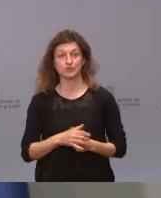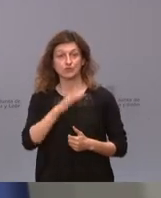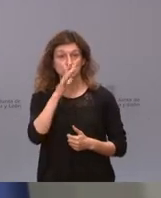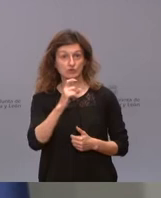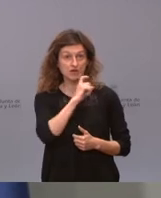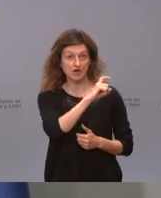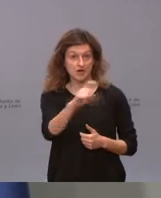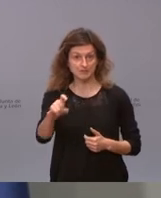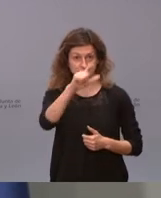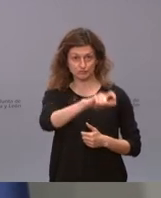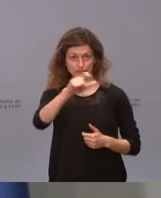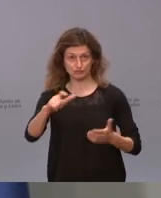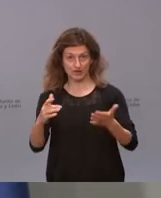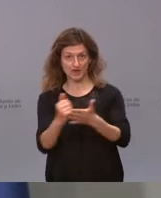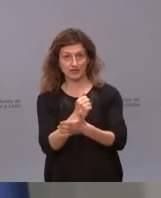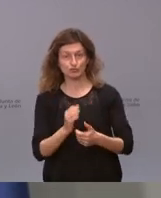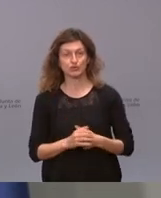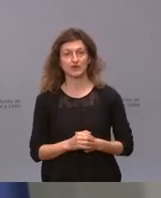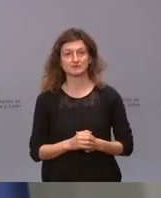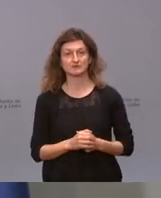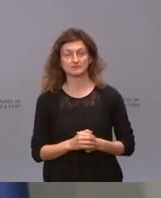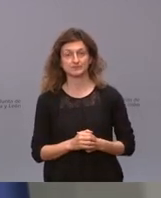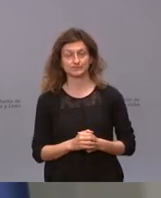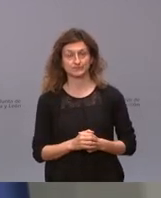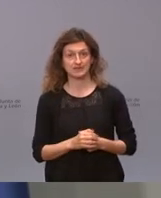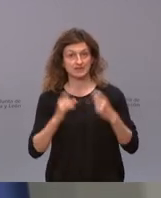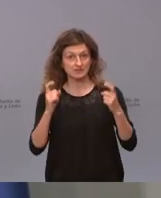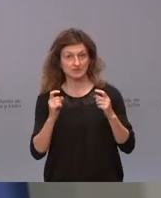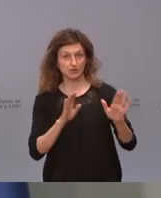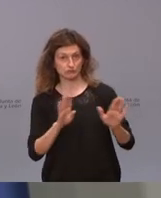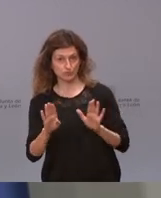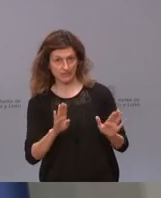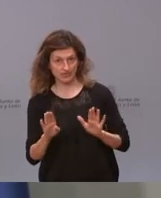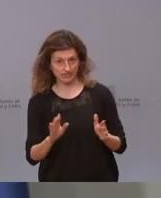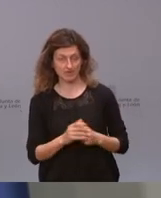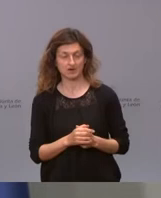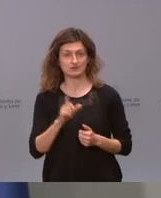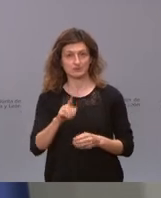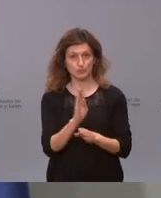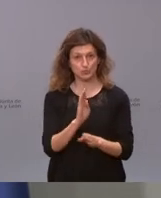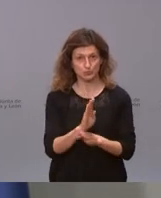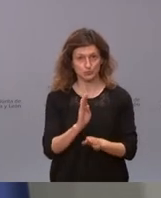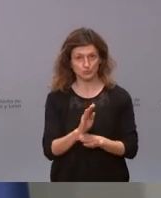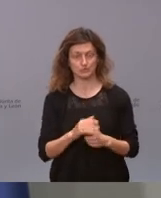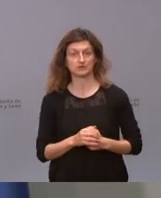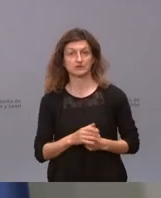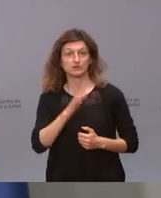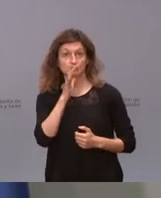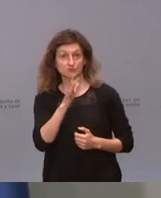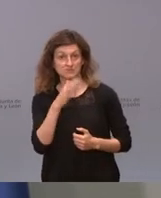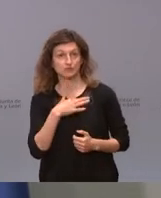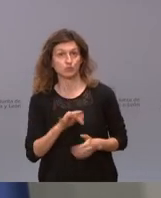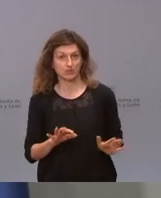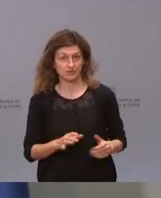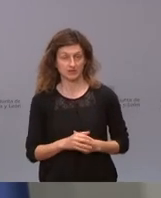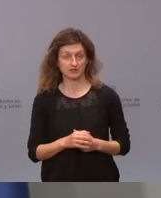conjunto de la población a mantener la prudencia y la precaución en la medida de lo posible,